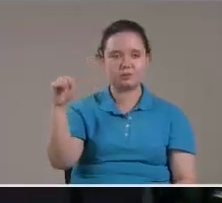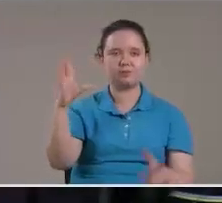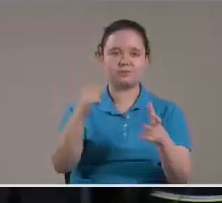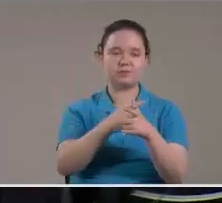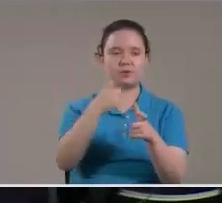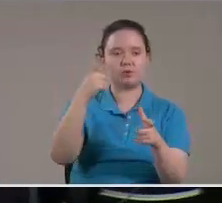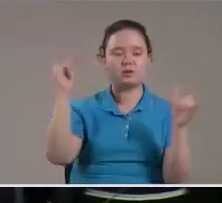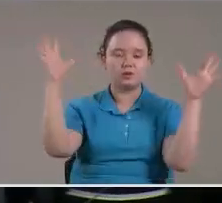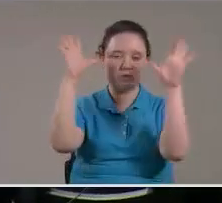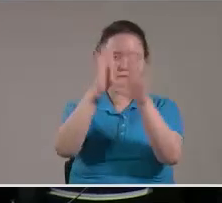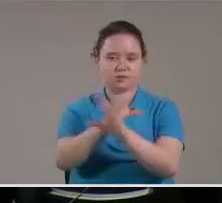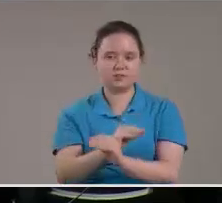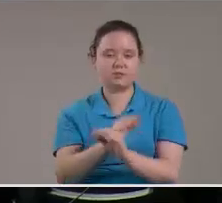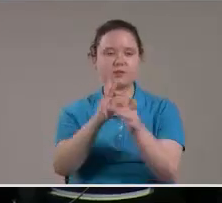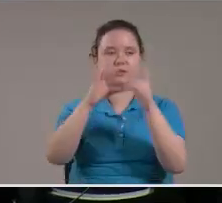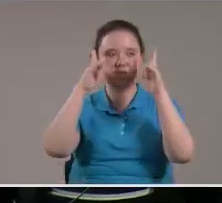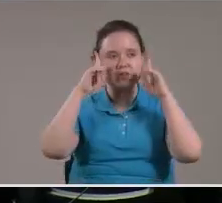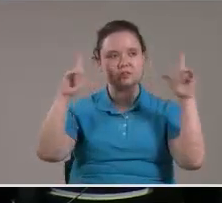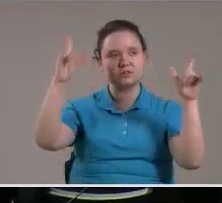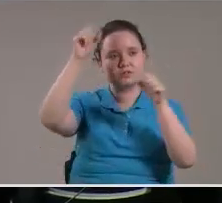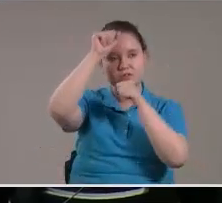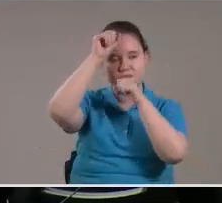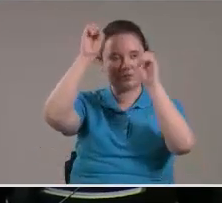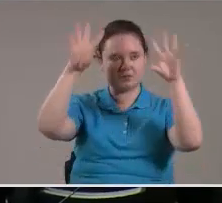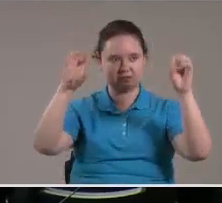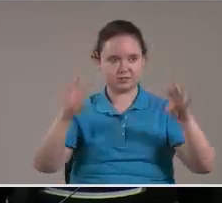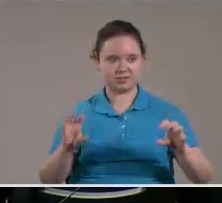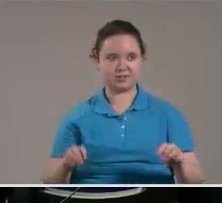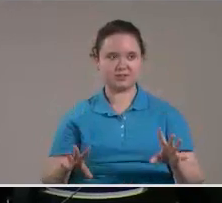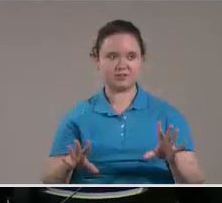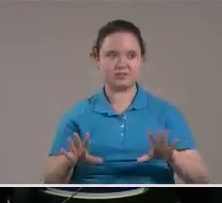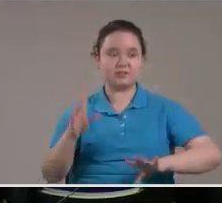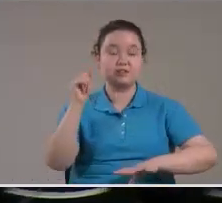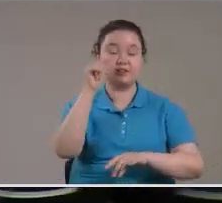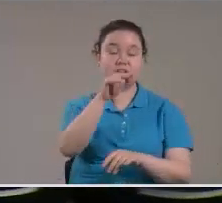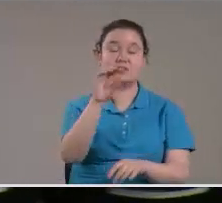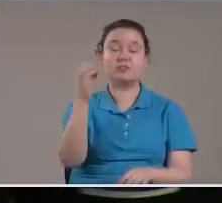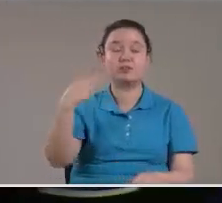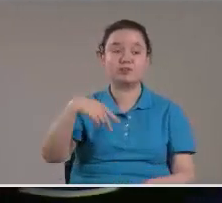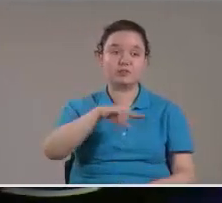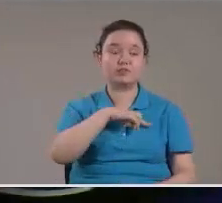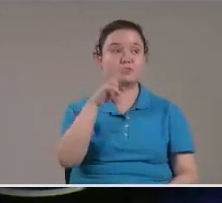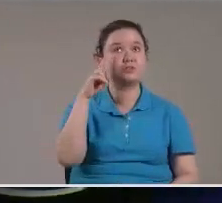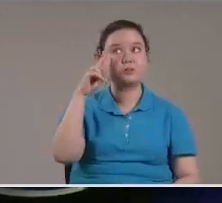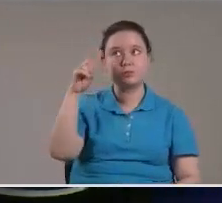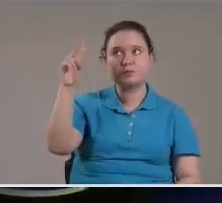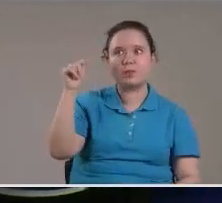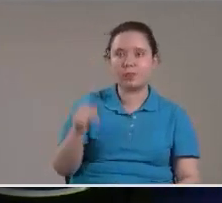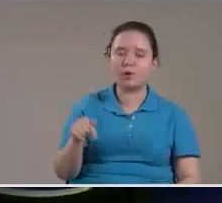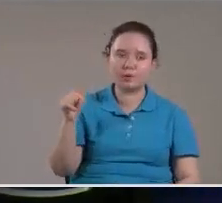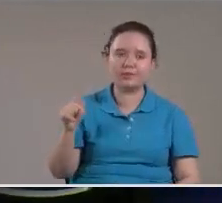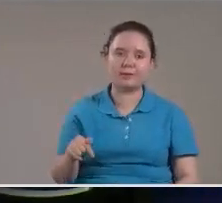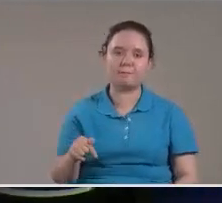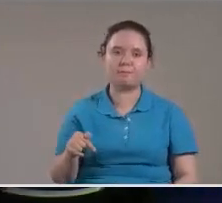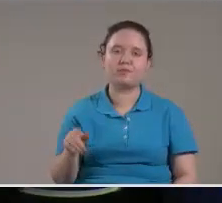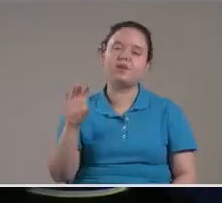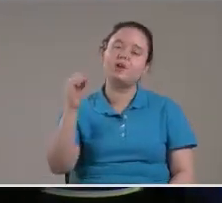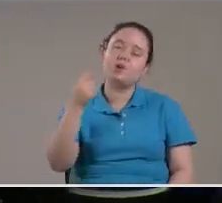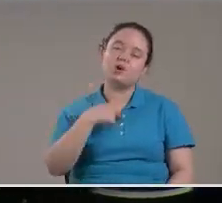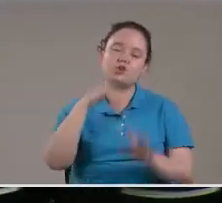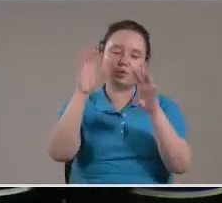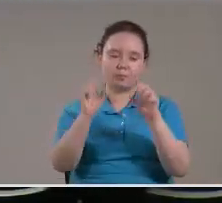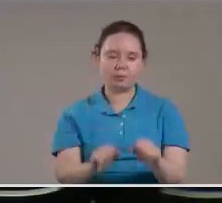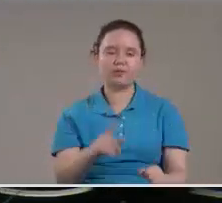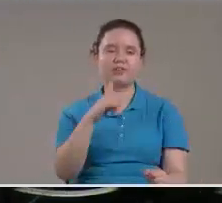Con el oscurecimiento Del sol La luna Y las estrellas Y eso es lo que Nosotros estamos viendo Ya Lo que yo